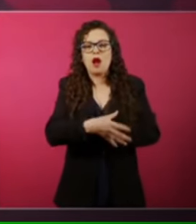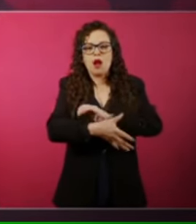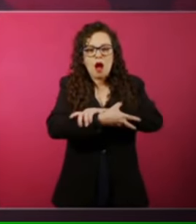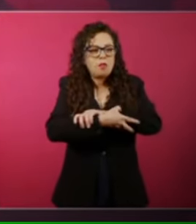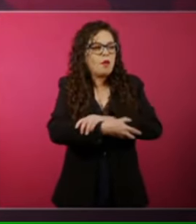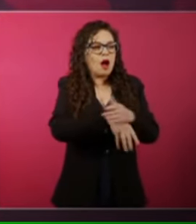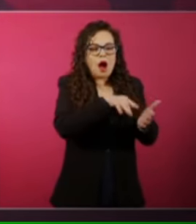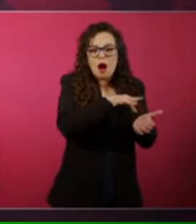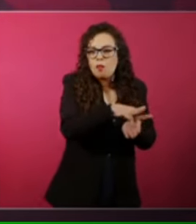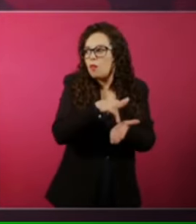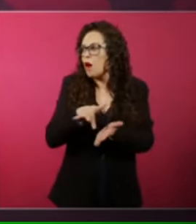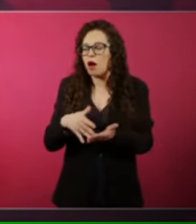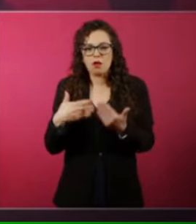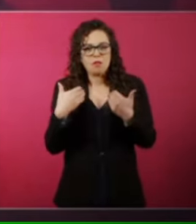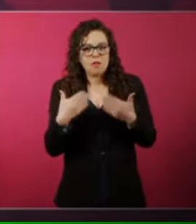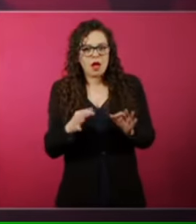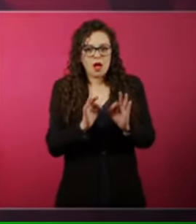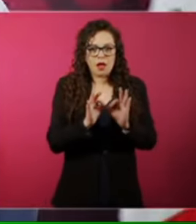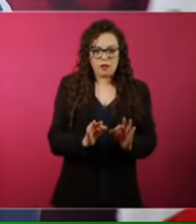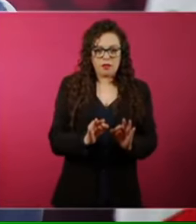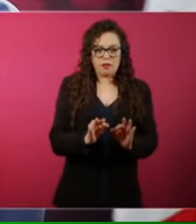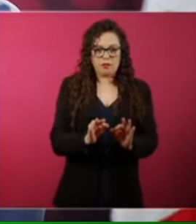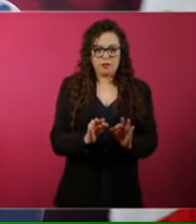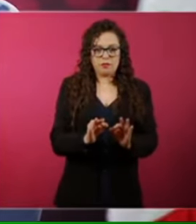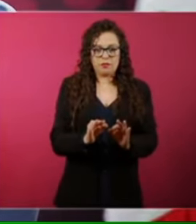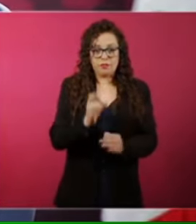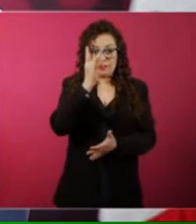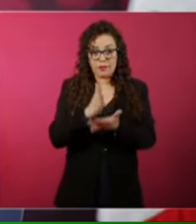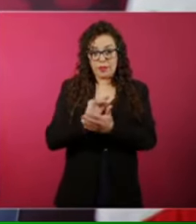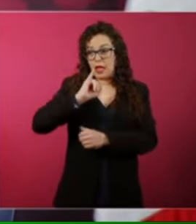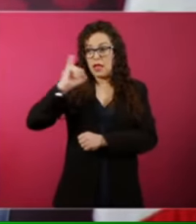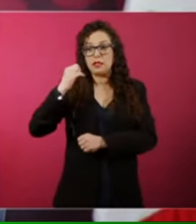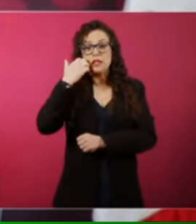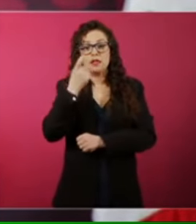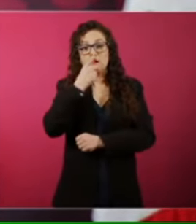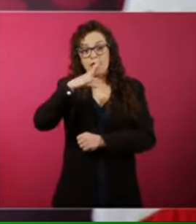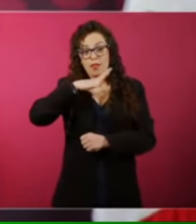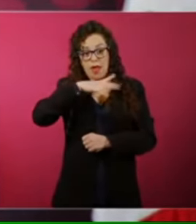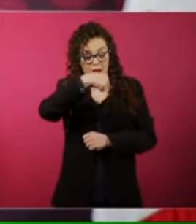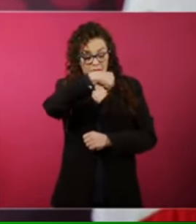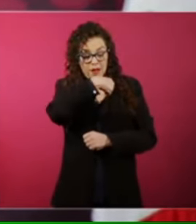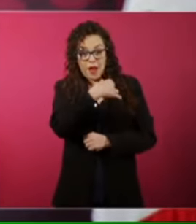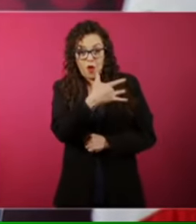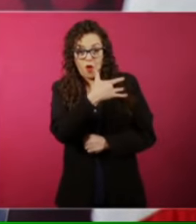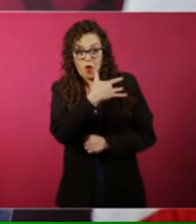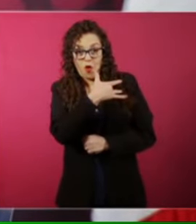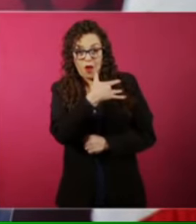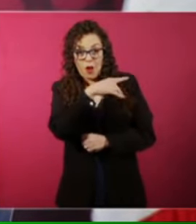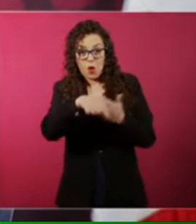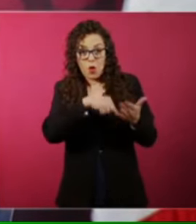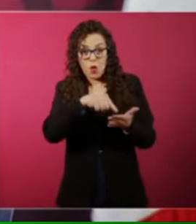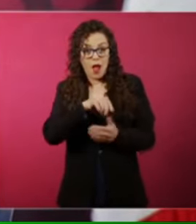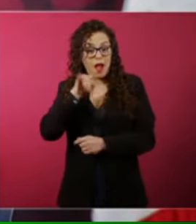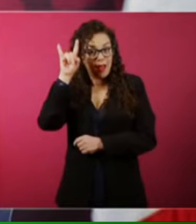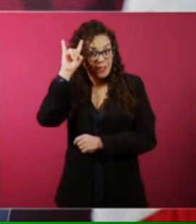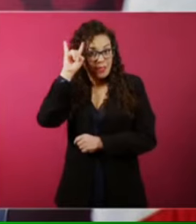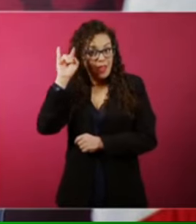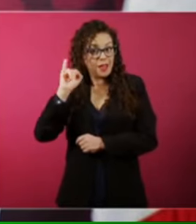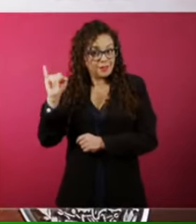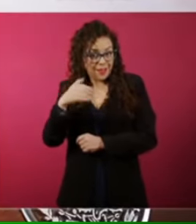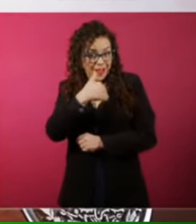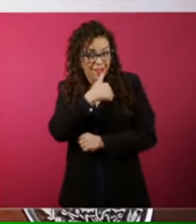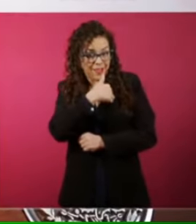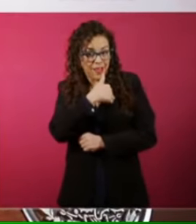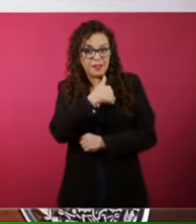No sólo porque a la izquierda está el corazón, sino porque cuando se lucha por